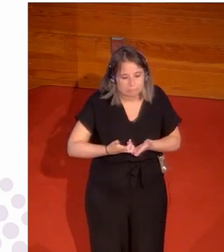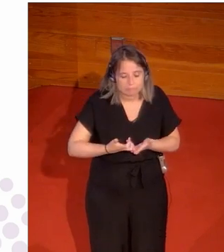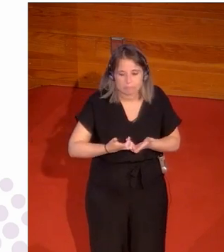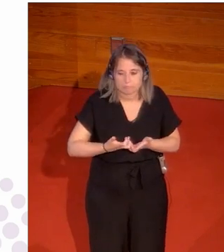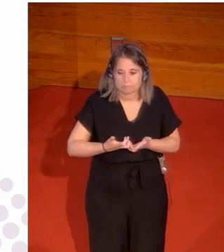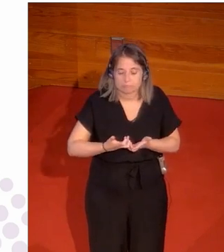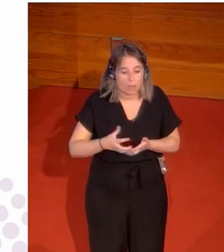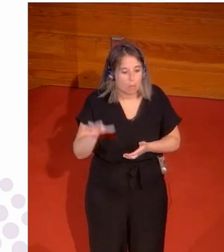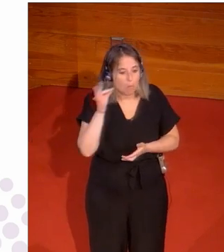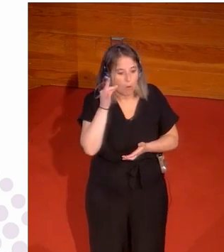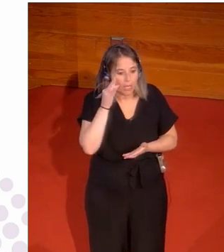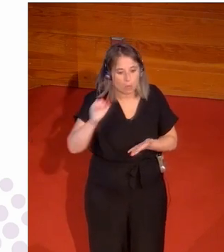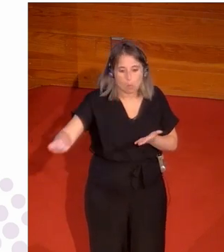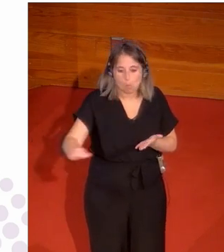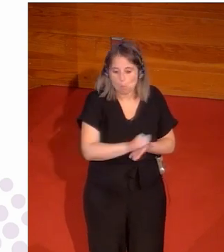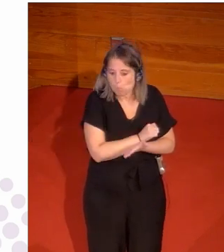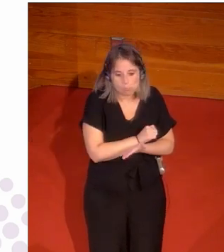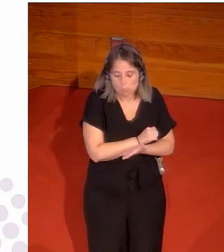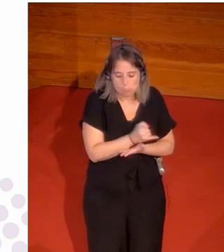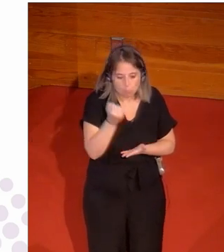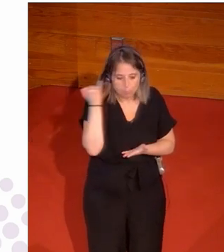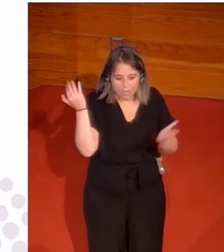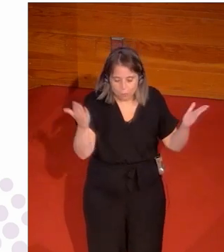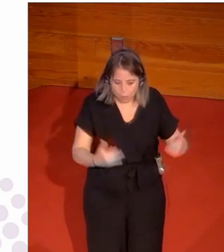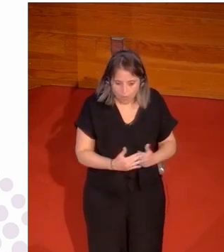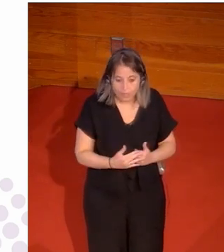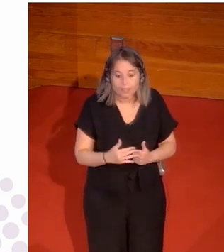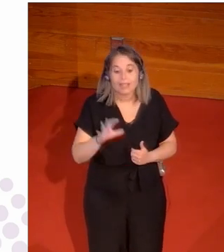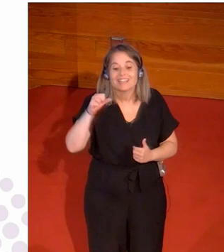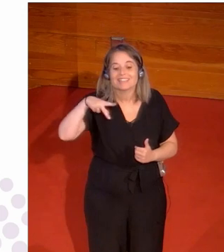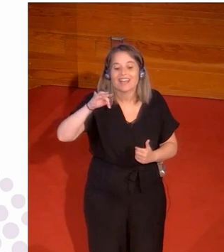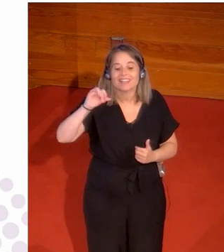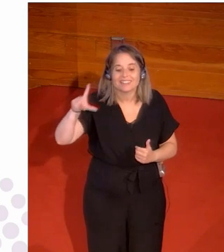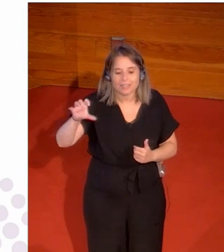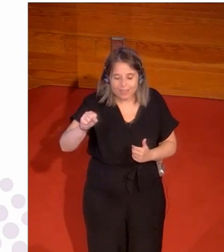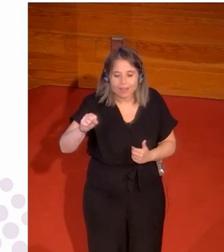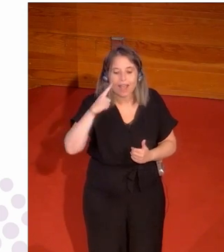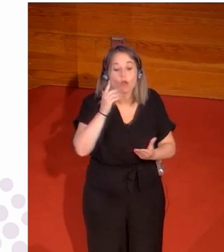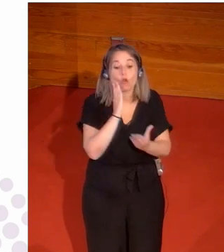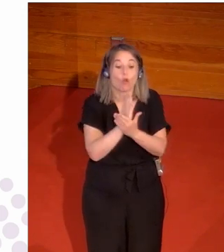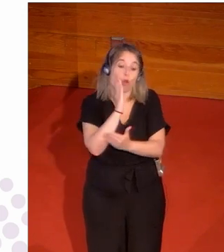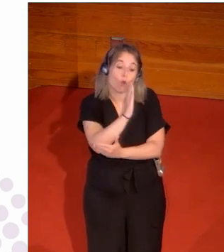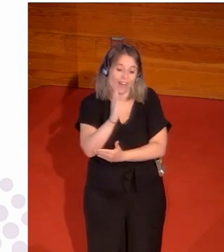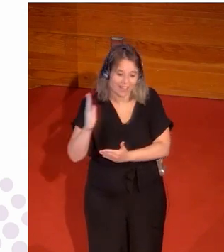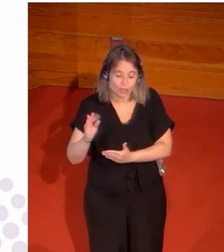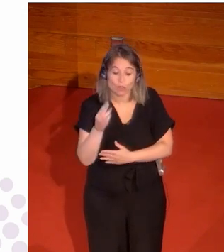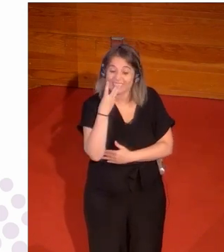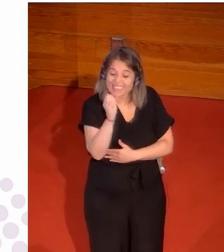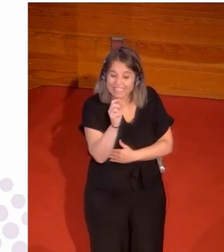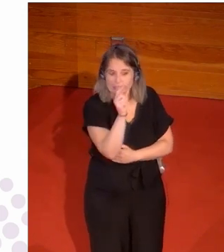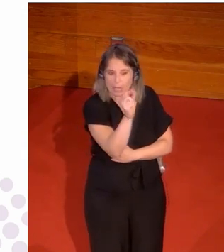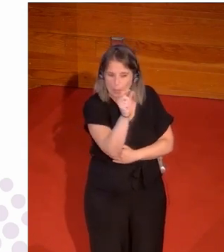en el colegio, la mujer no aparecía. Entonces, se dieron cuenta y han hecho una pequeña colección, hicieron una pequeña colección de 30